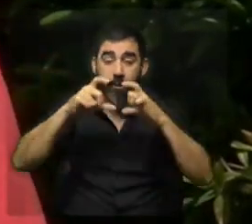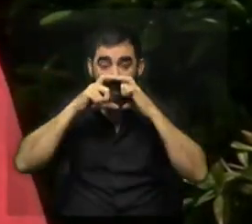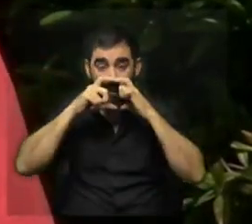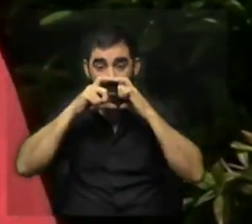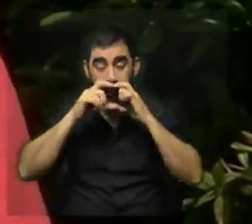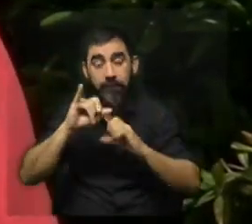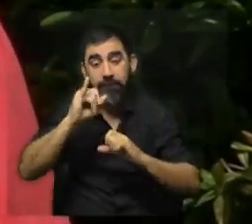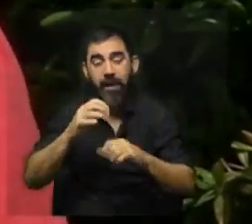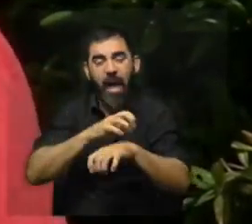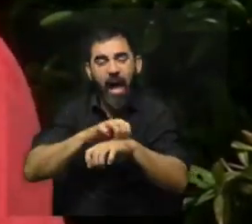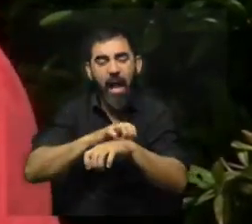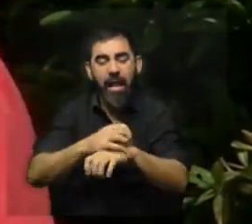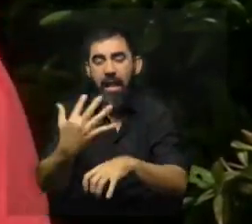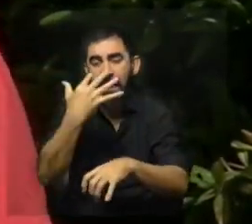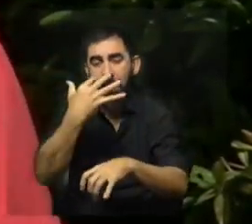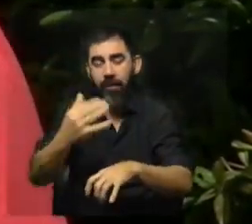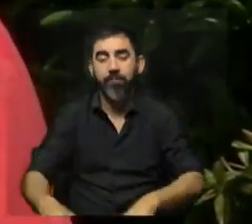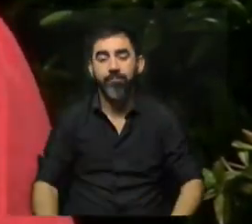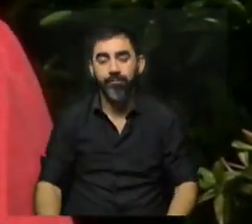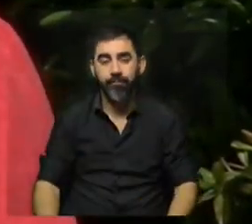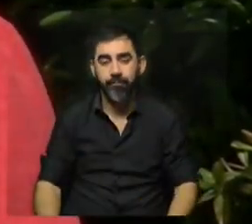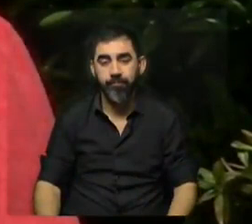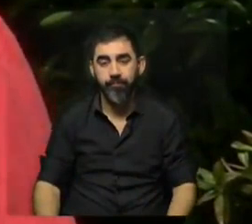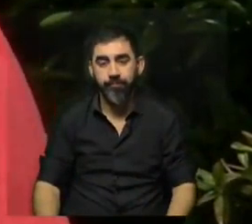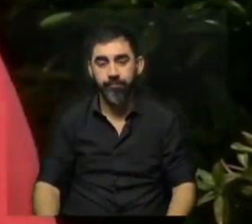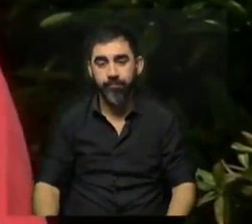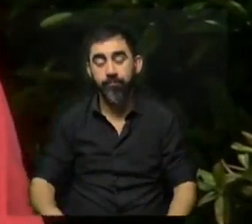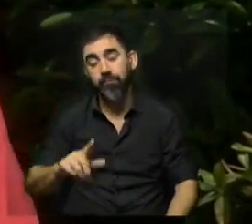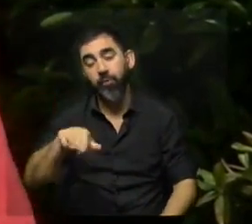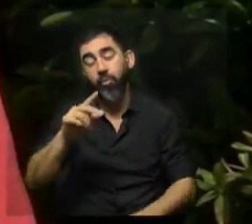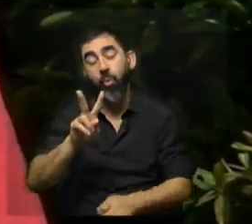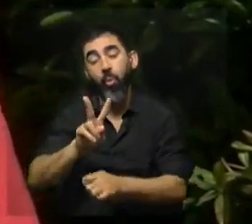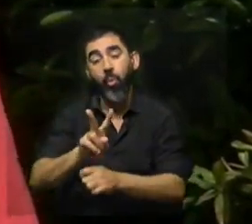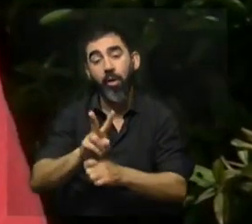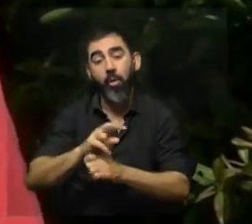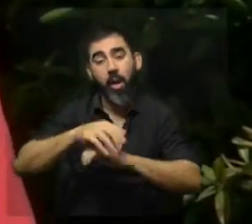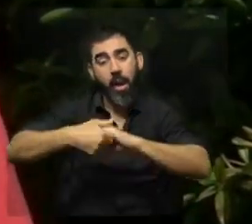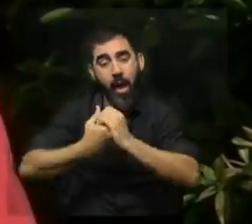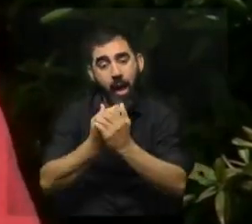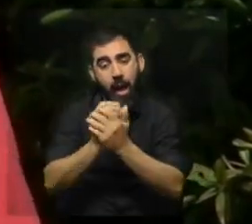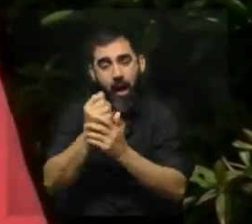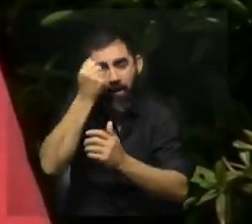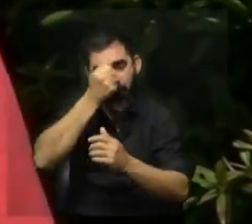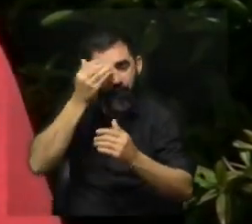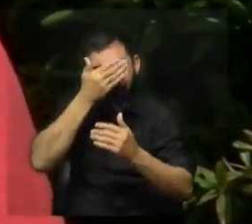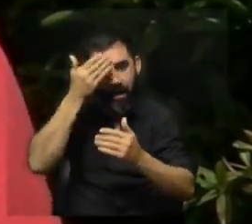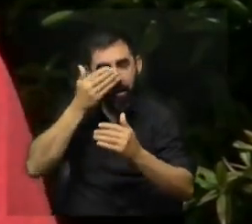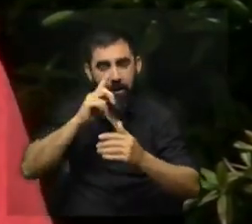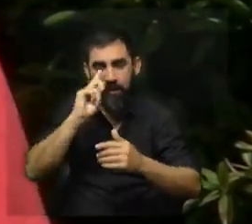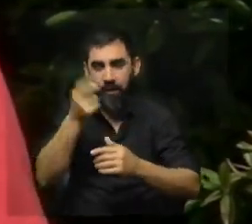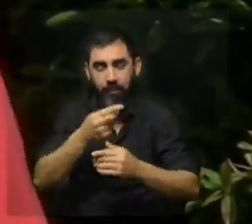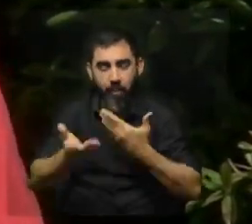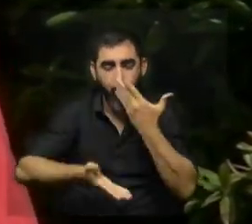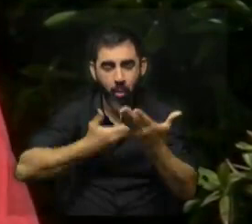si uno tiene alergias respiratorias. Otros cuidados es lavarse rápidamente cuando uno tiene alguna molestia,